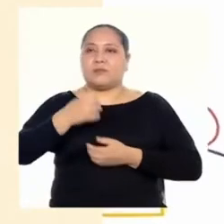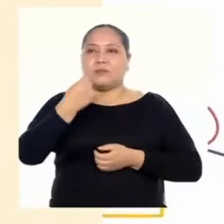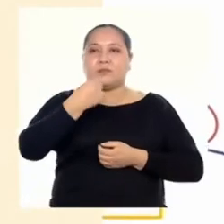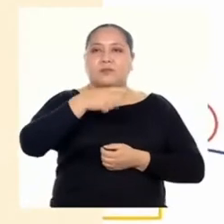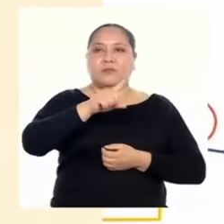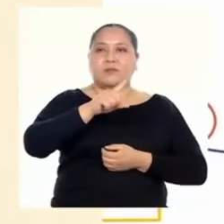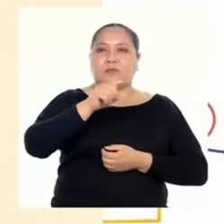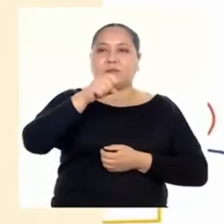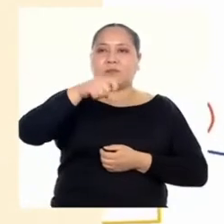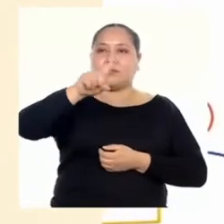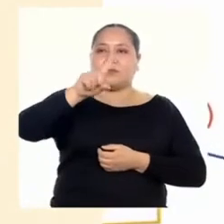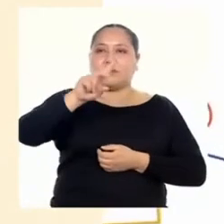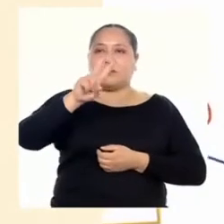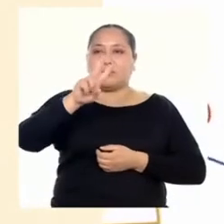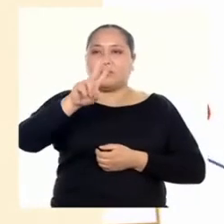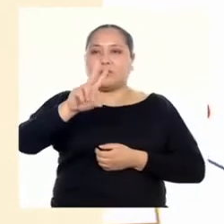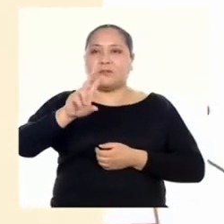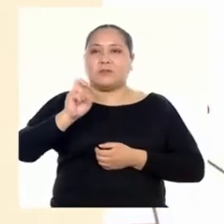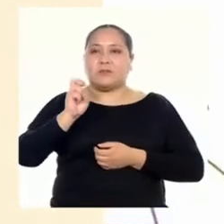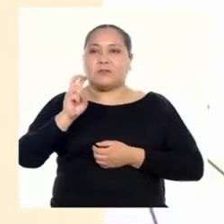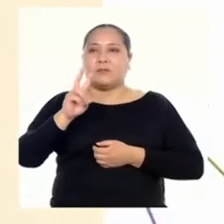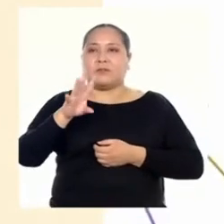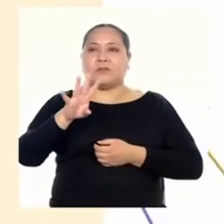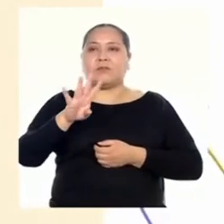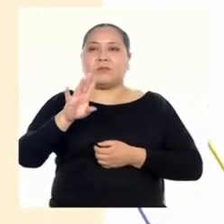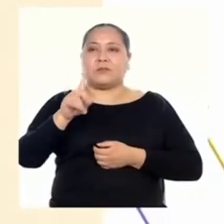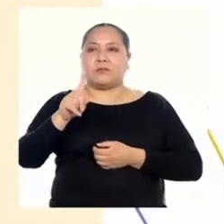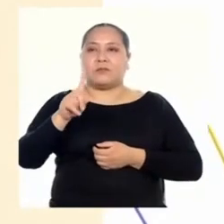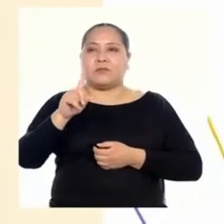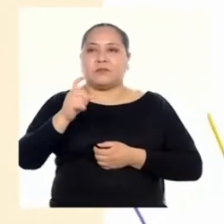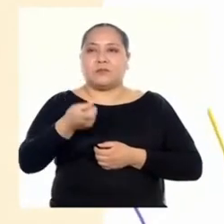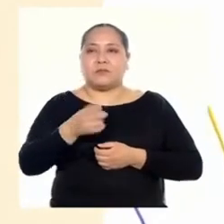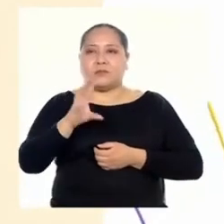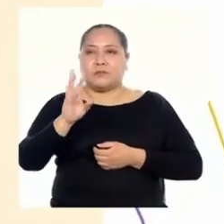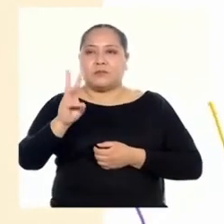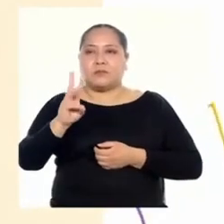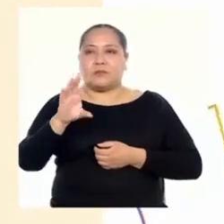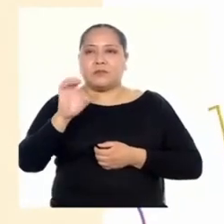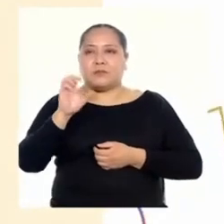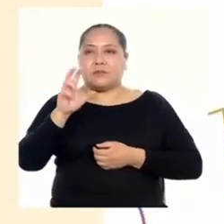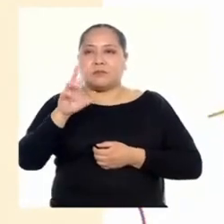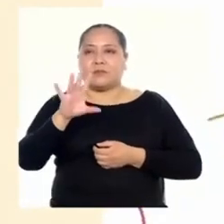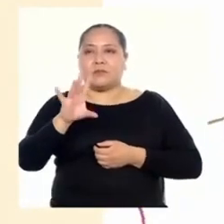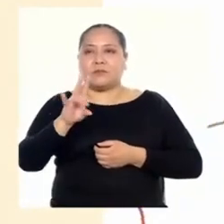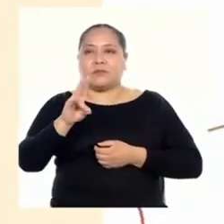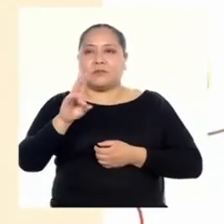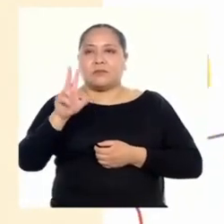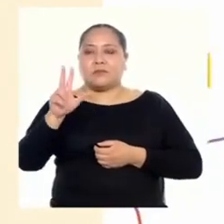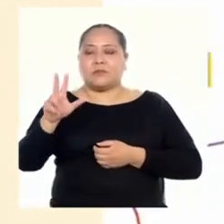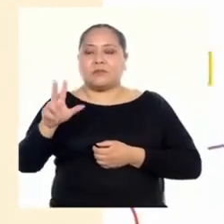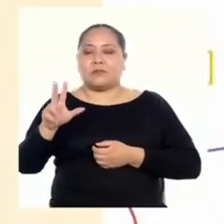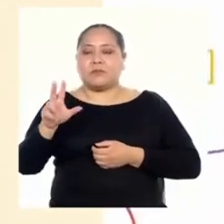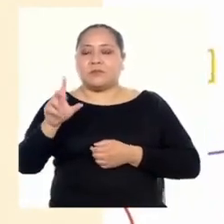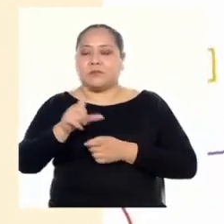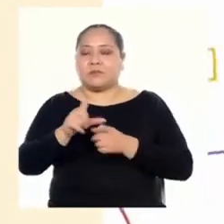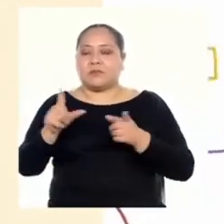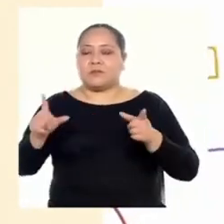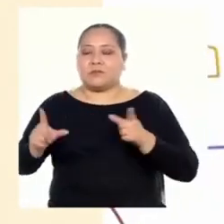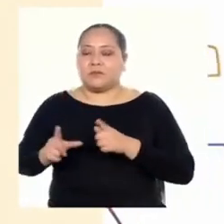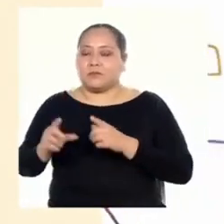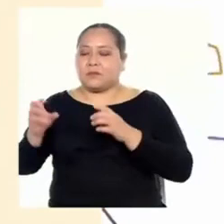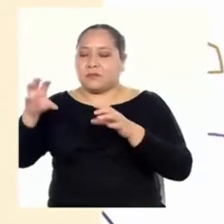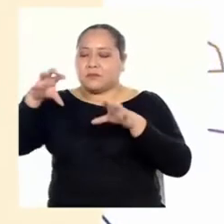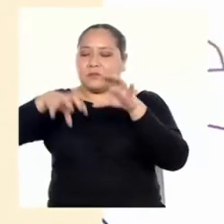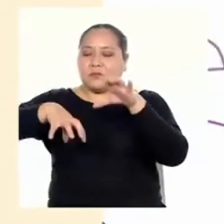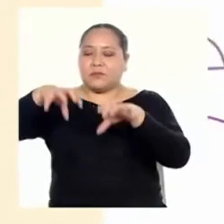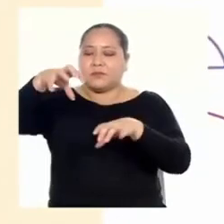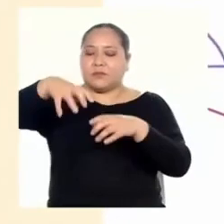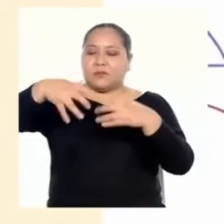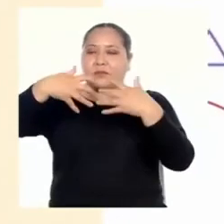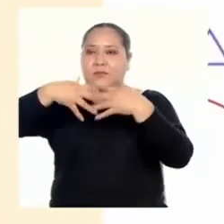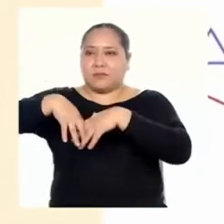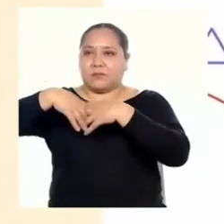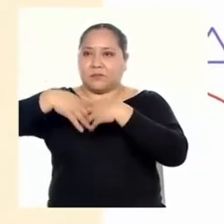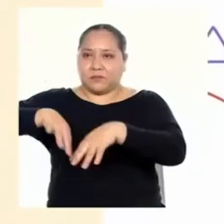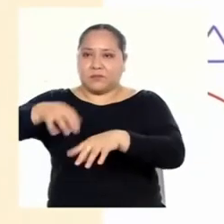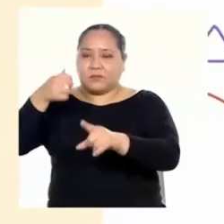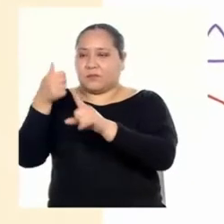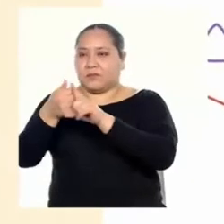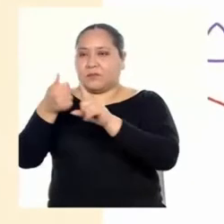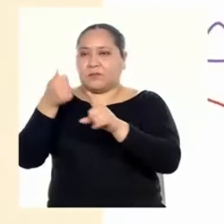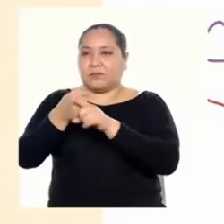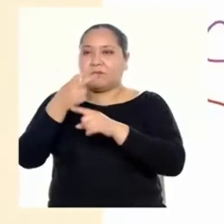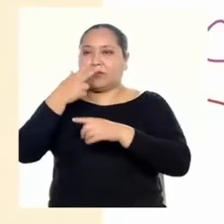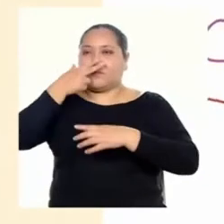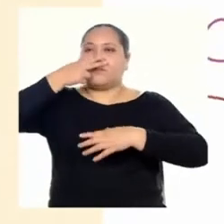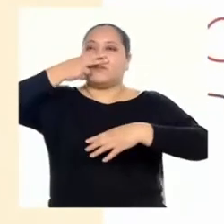,241,673 para la compra de plantas generadoras de oxígeno. Ahora, tenemos